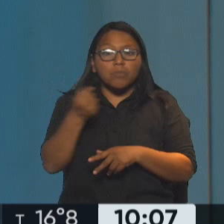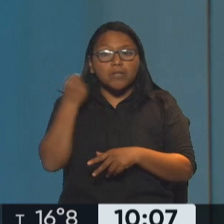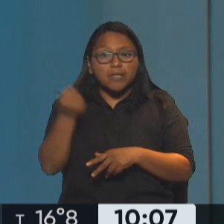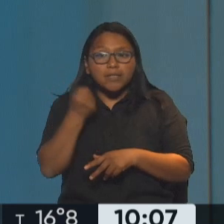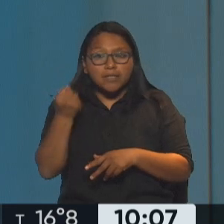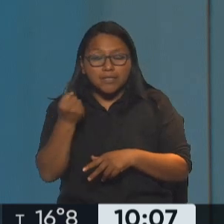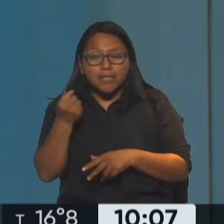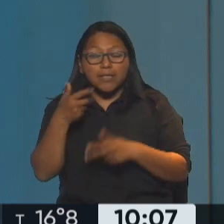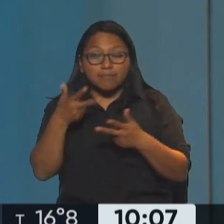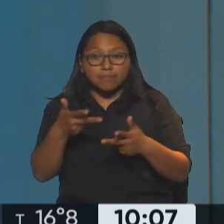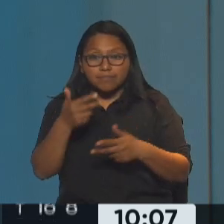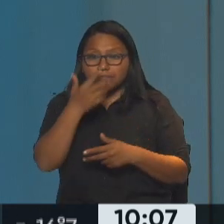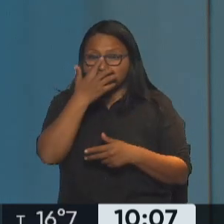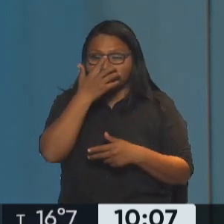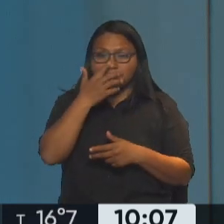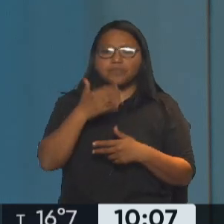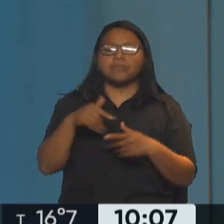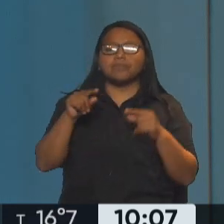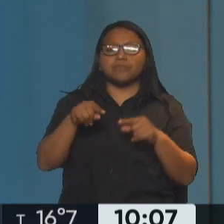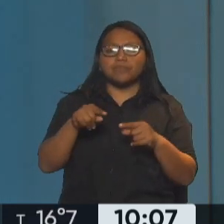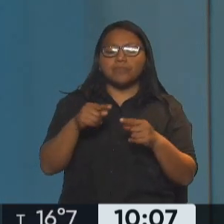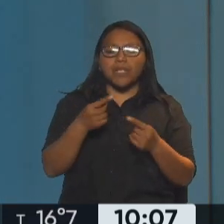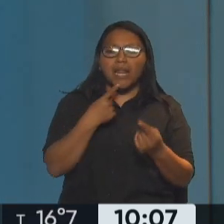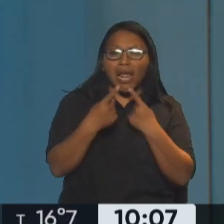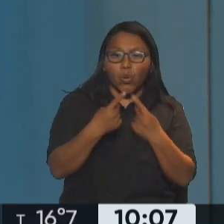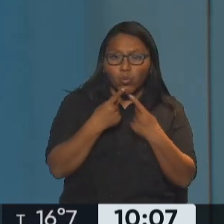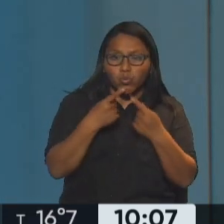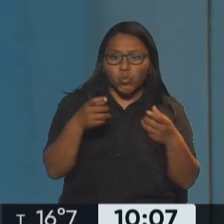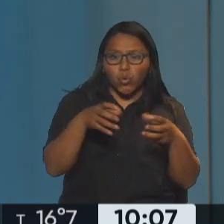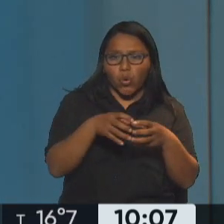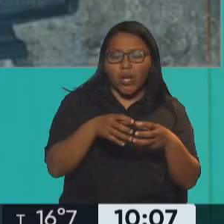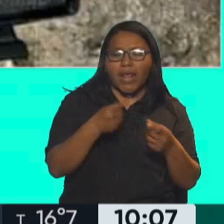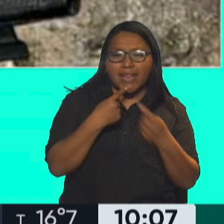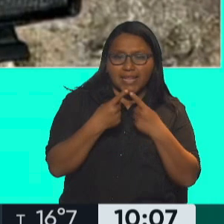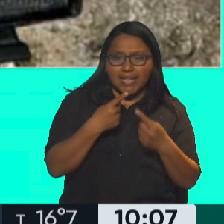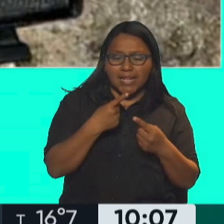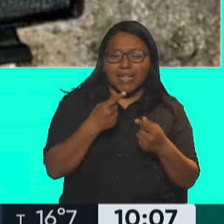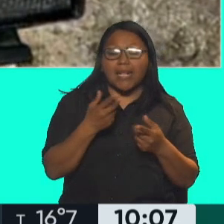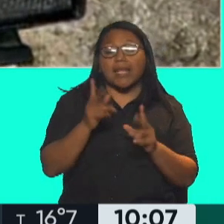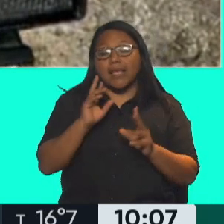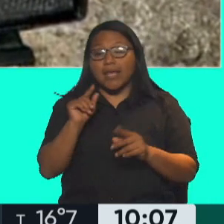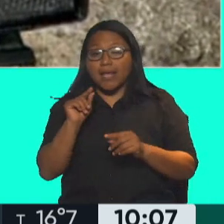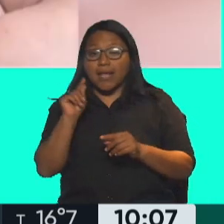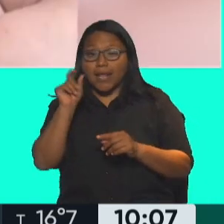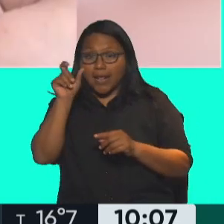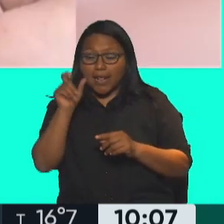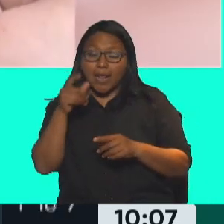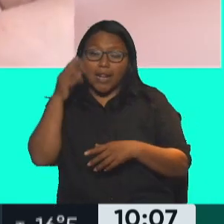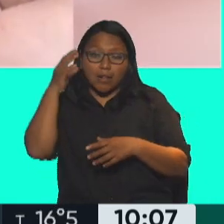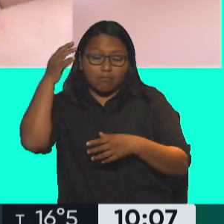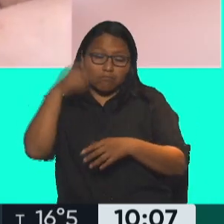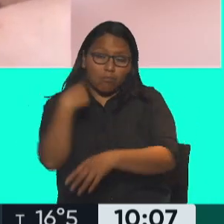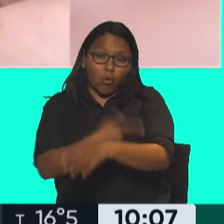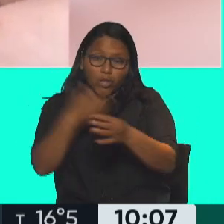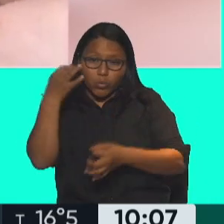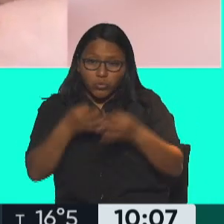es importante señalar. En las consultoras de riesgo crediticio que consultó, valga la redundancia, el Poder Judicial para